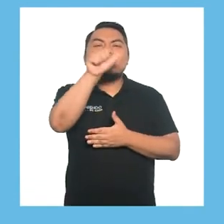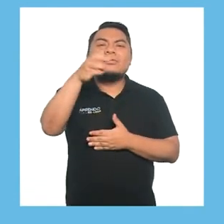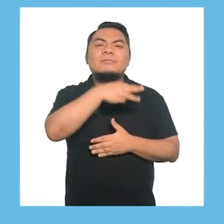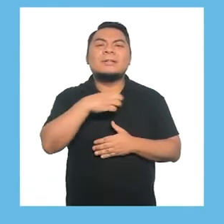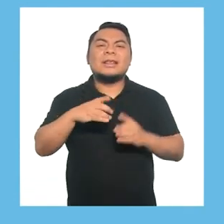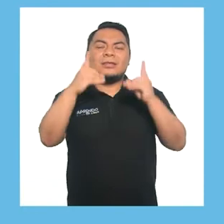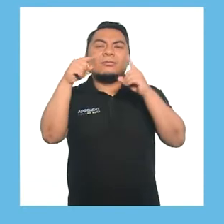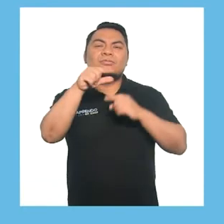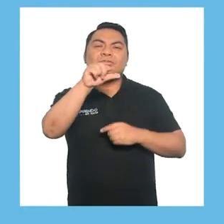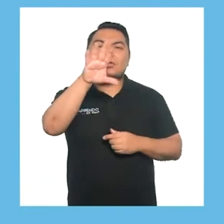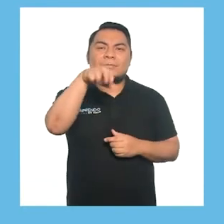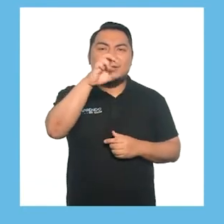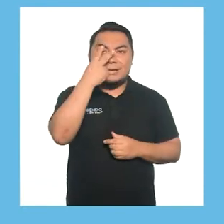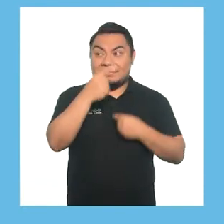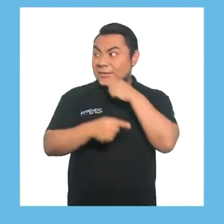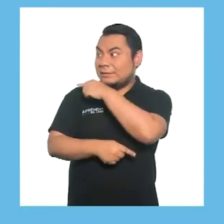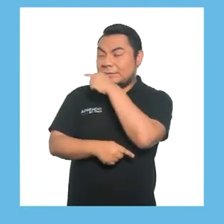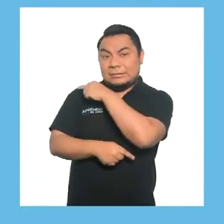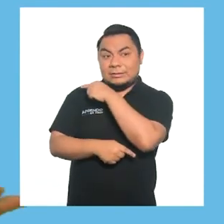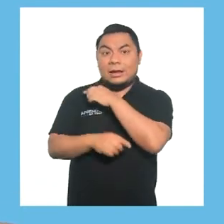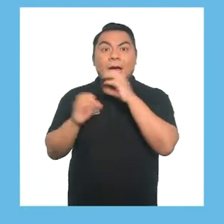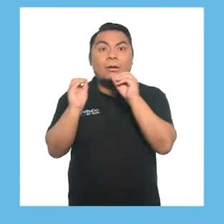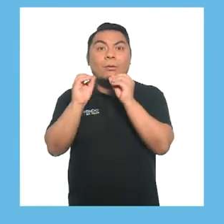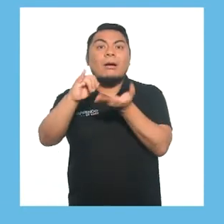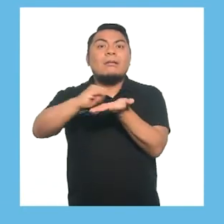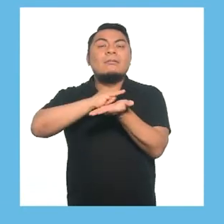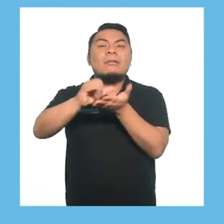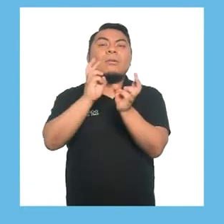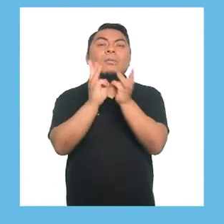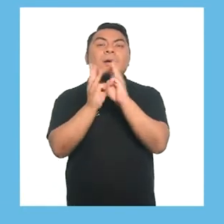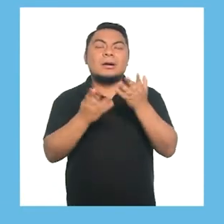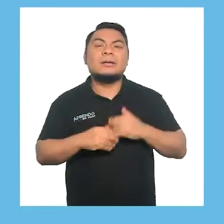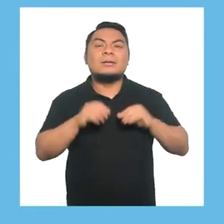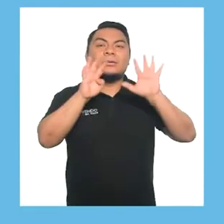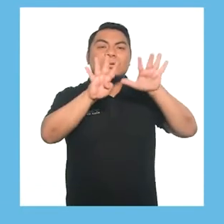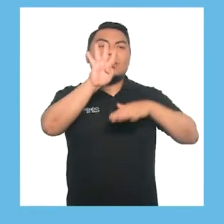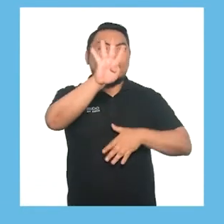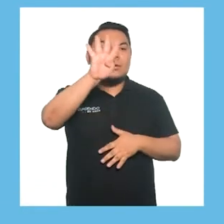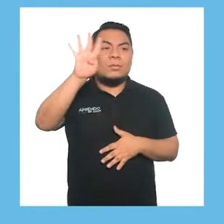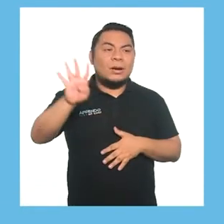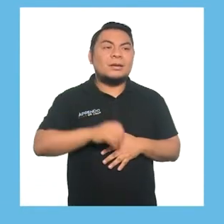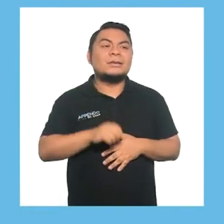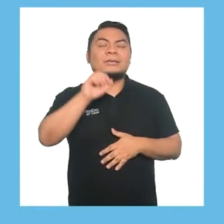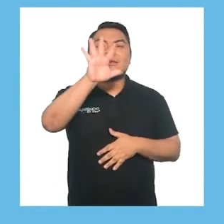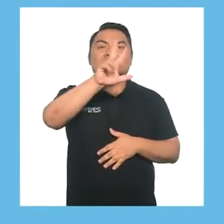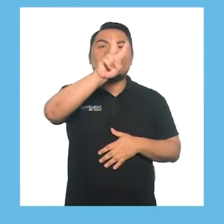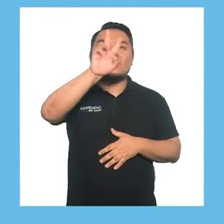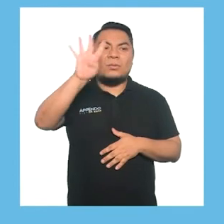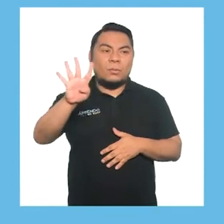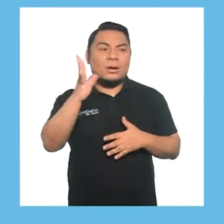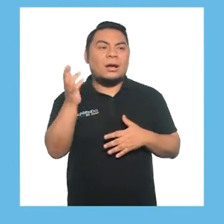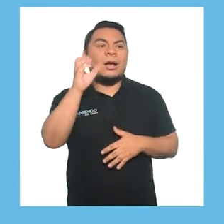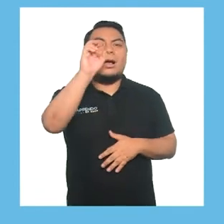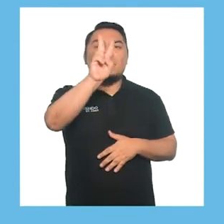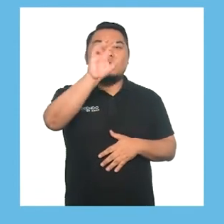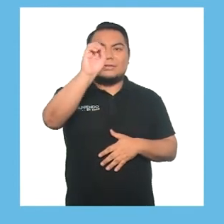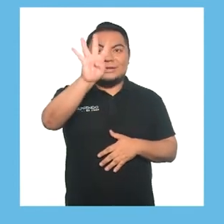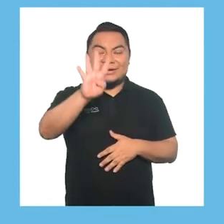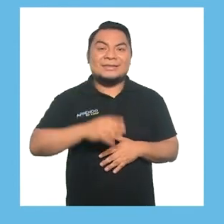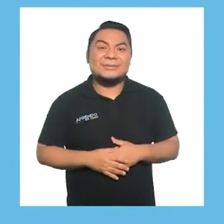buzondeconsultaeve.com o por un mensaje al WhatsApp 944-524